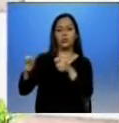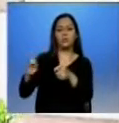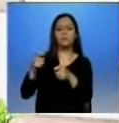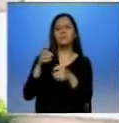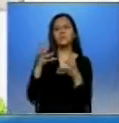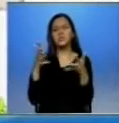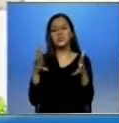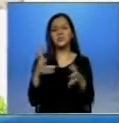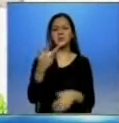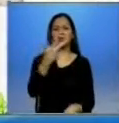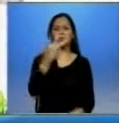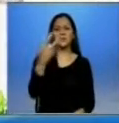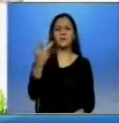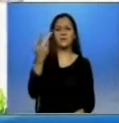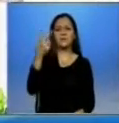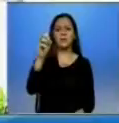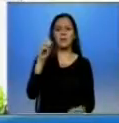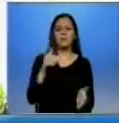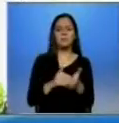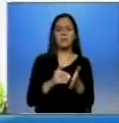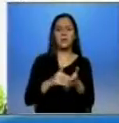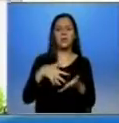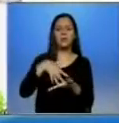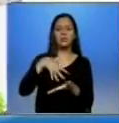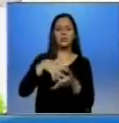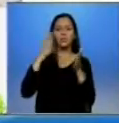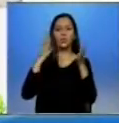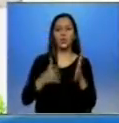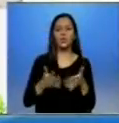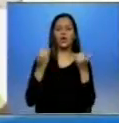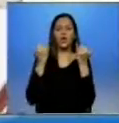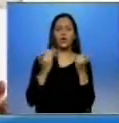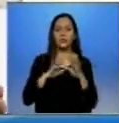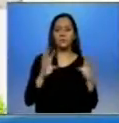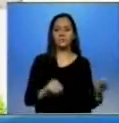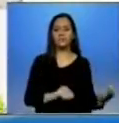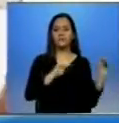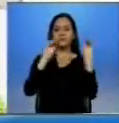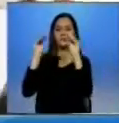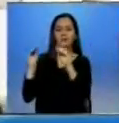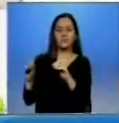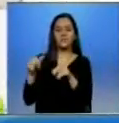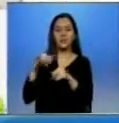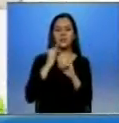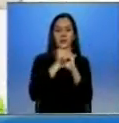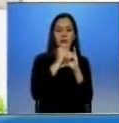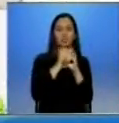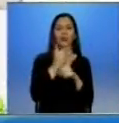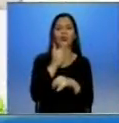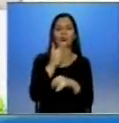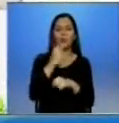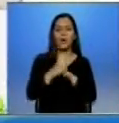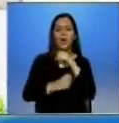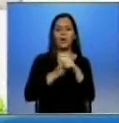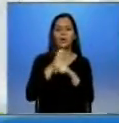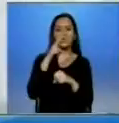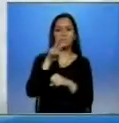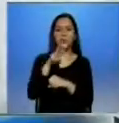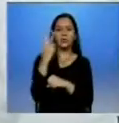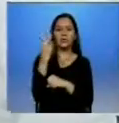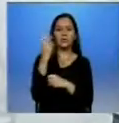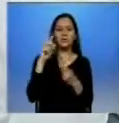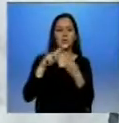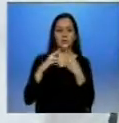de alrededor de 320 mil estudiantes que han sido trasladados de una institución a otra desde el año 2012 hasta acá.